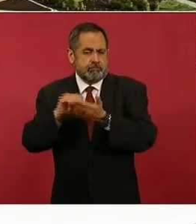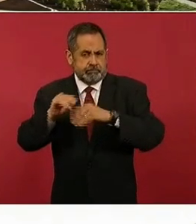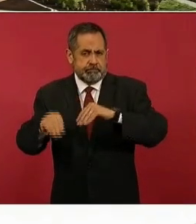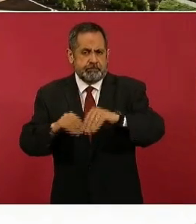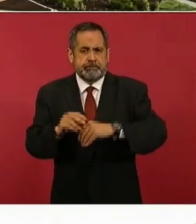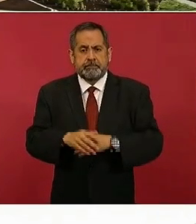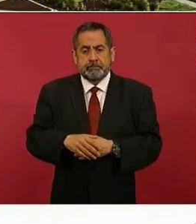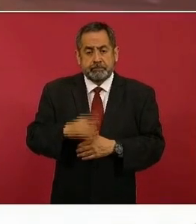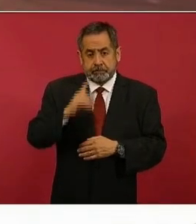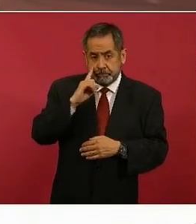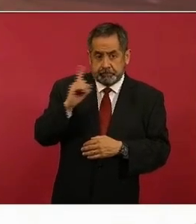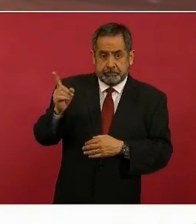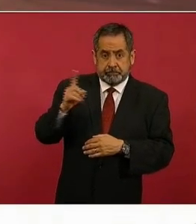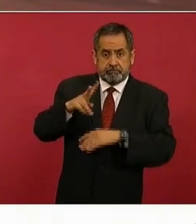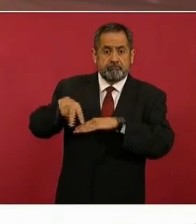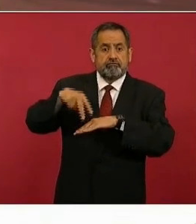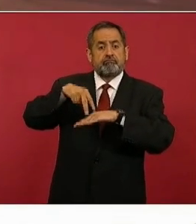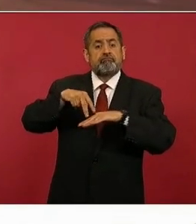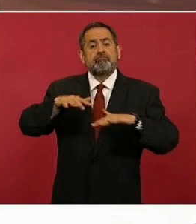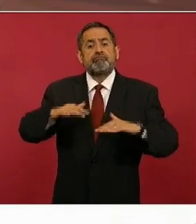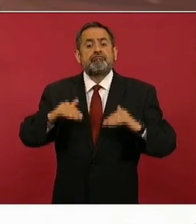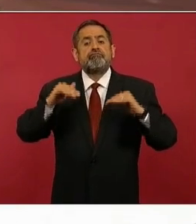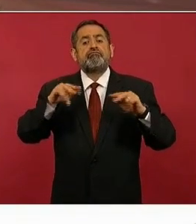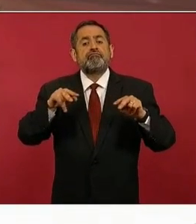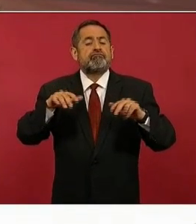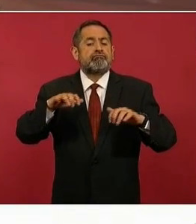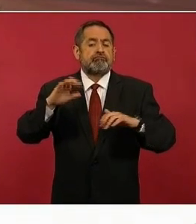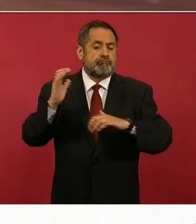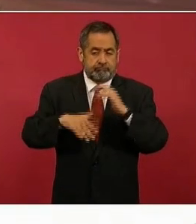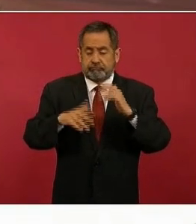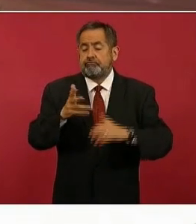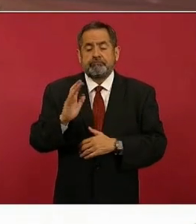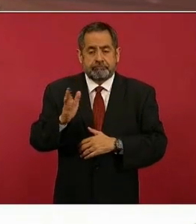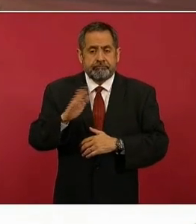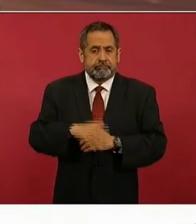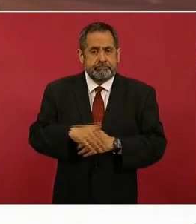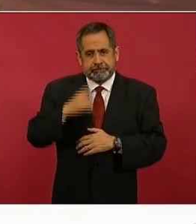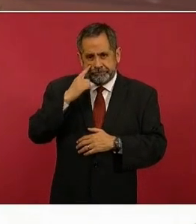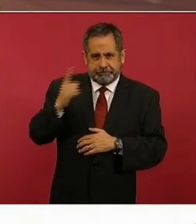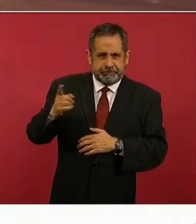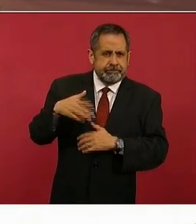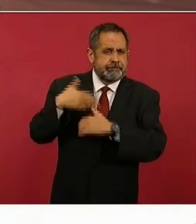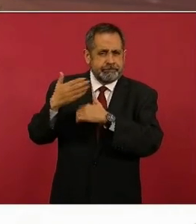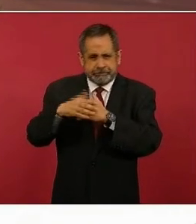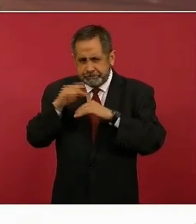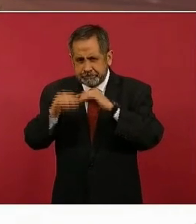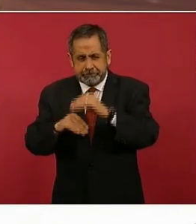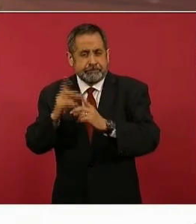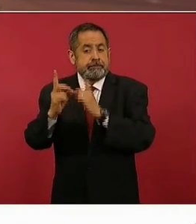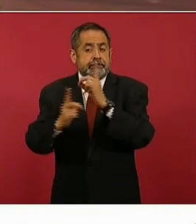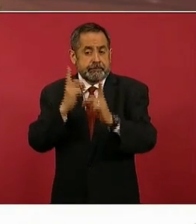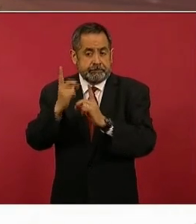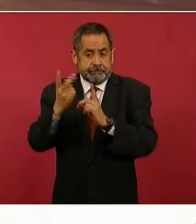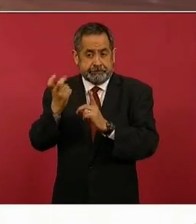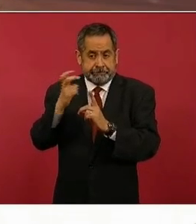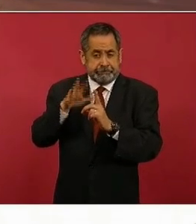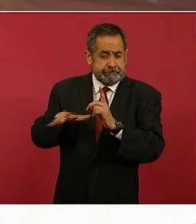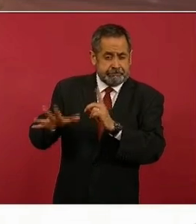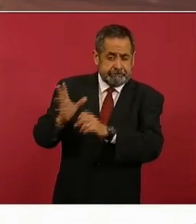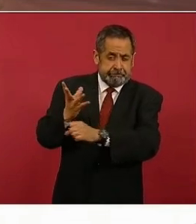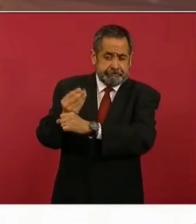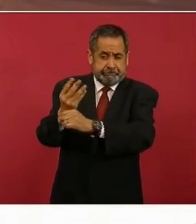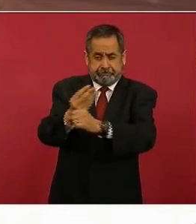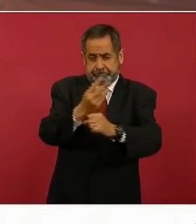Estas son las plataformas, una vista de las plataformas que ya están concluidas, mismas donde se construirá todo el equipamiento deportivo. Adelante.